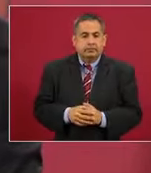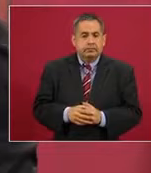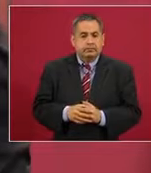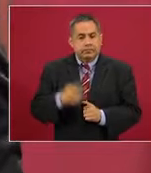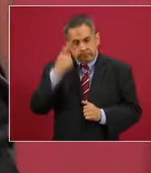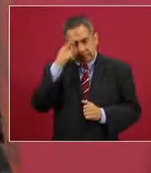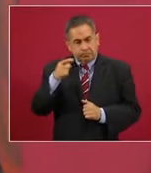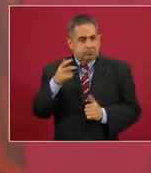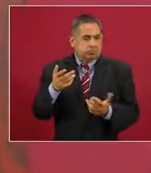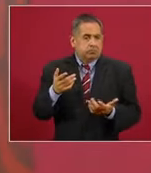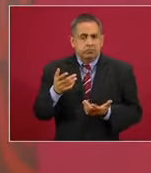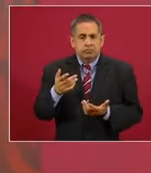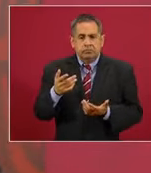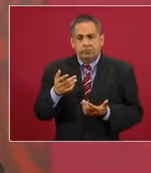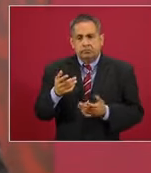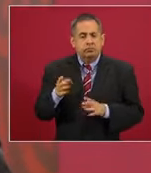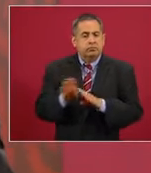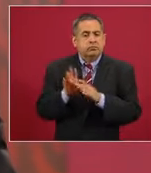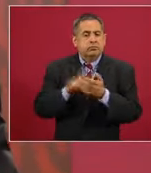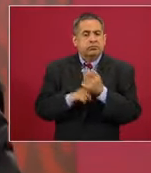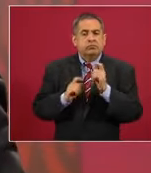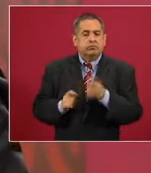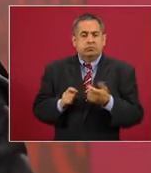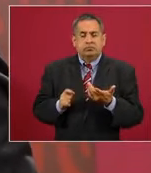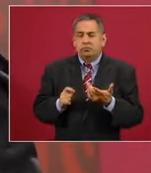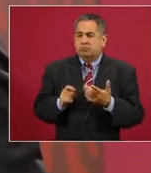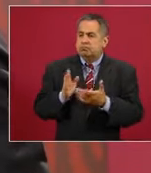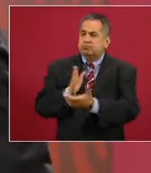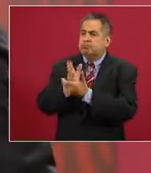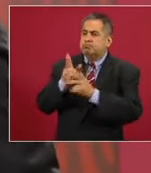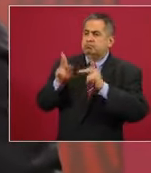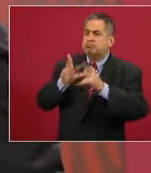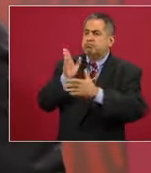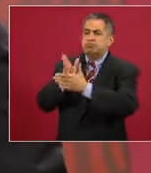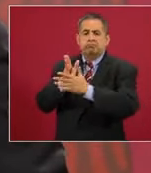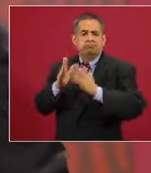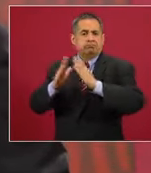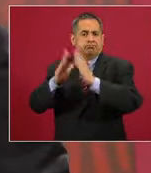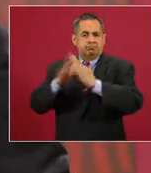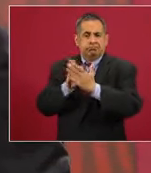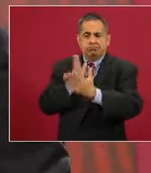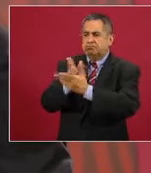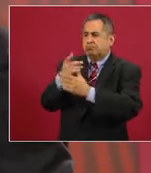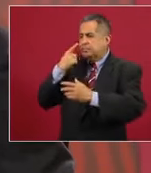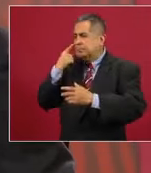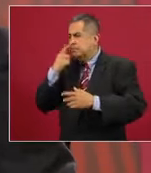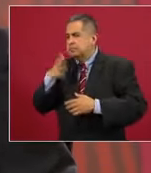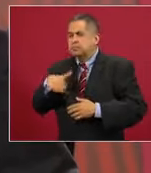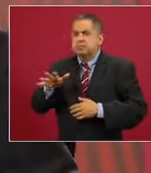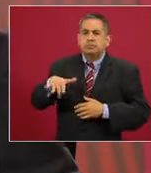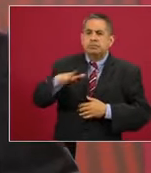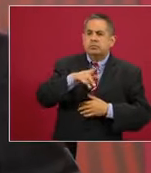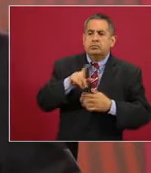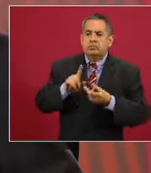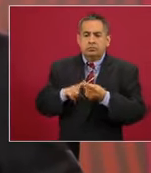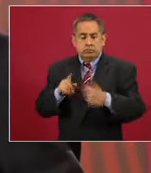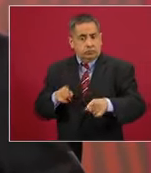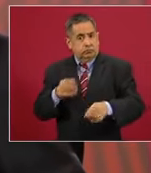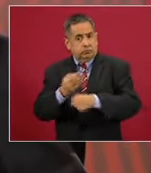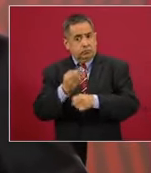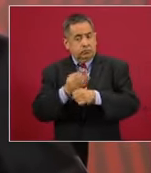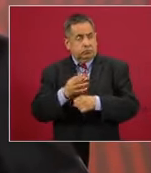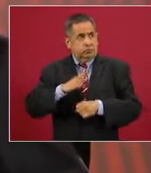En lo domiciliario, las visitas a las casas que se están haciendo